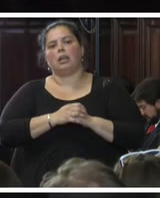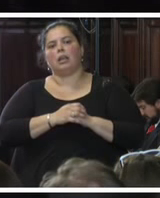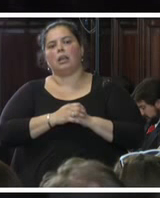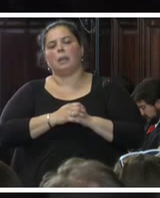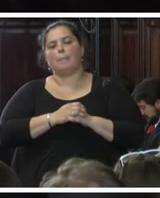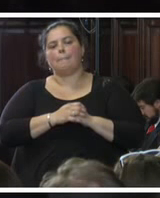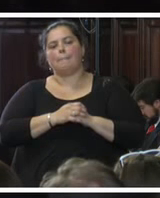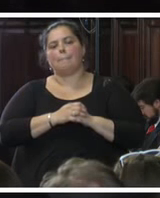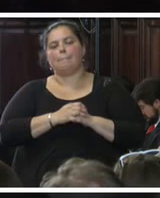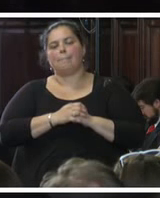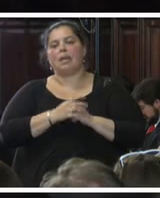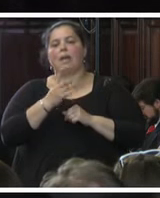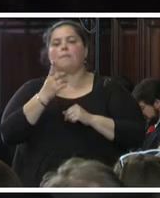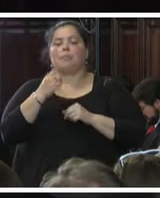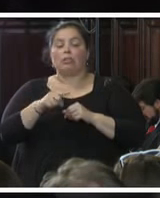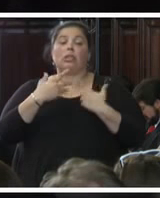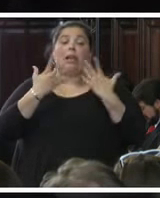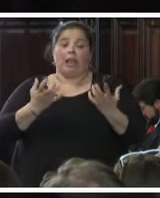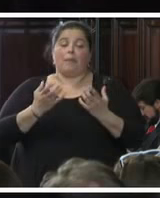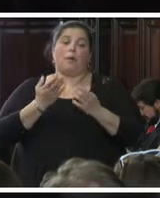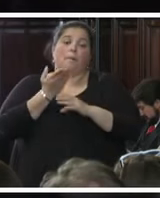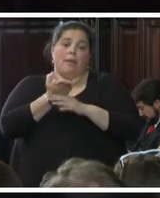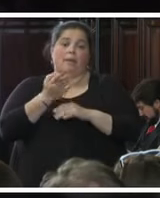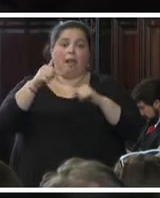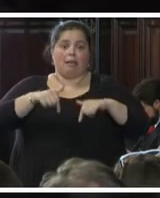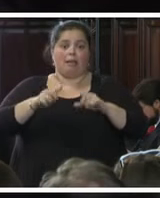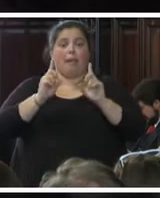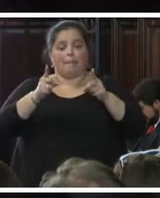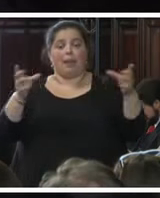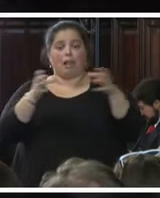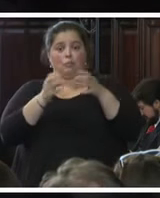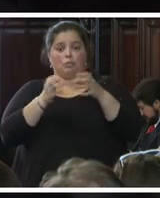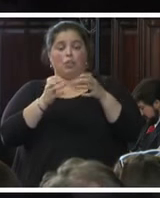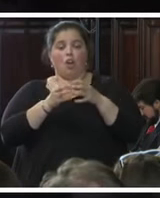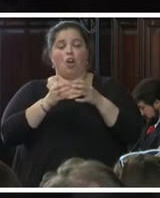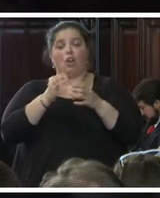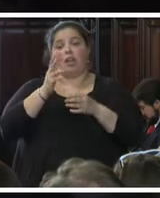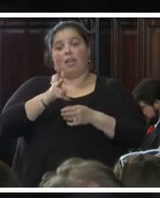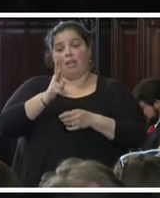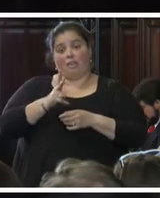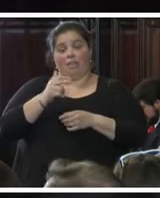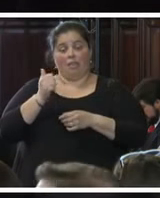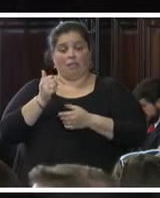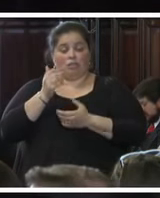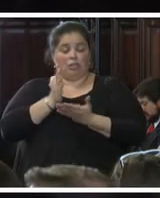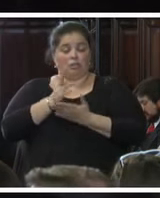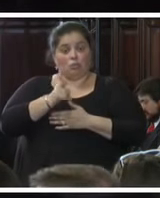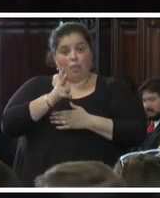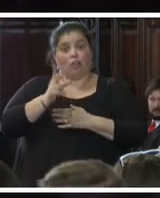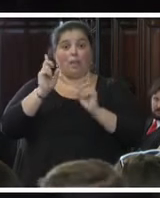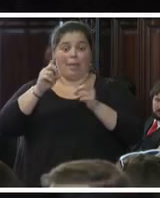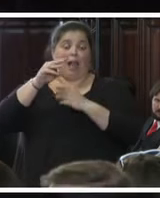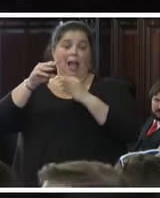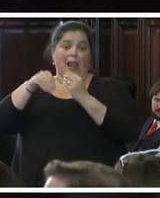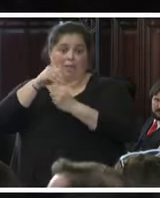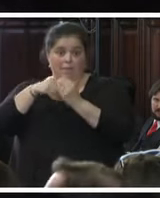operación, queremos aquí pedir la comprensión de la Comisión Interamericana, de los propios padres, de sus representantes, para